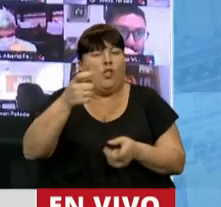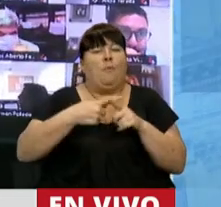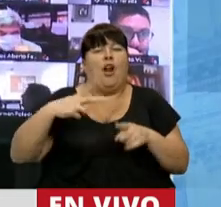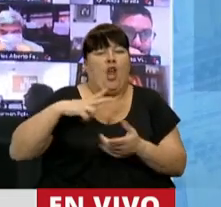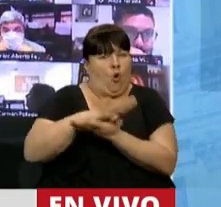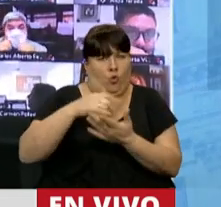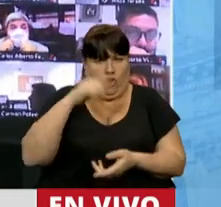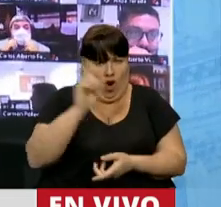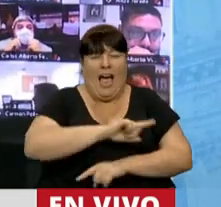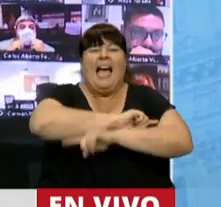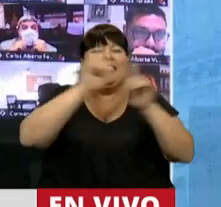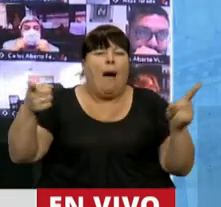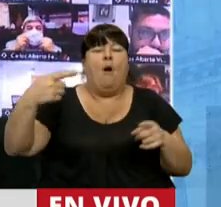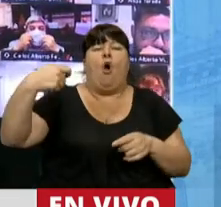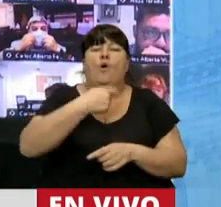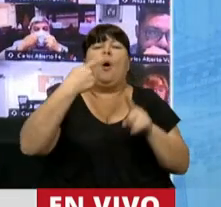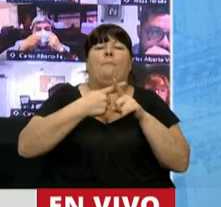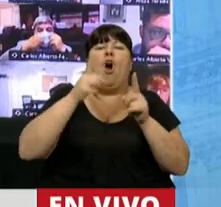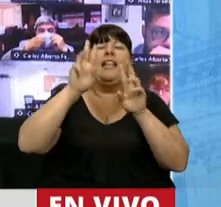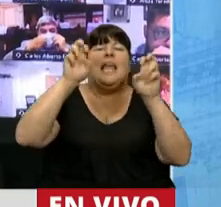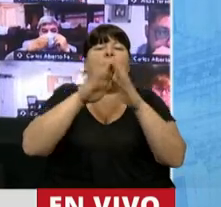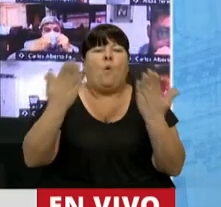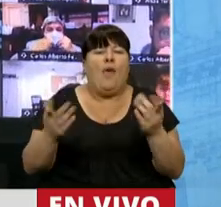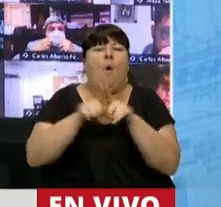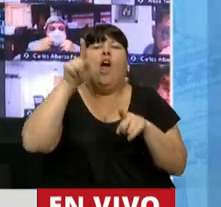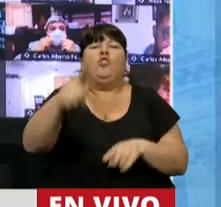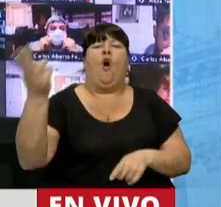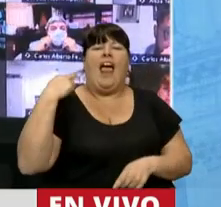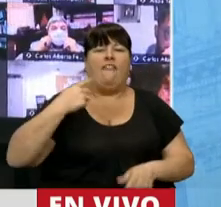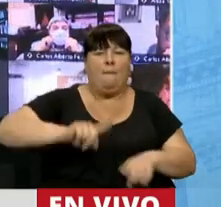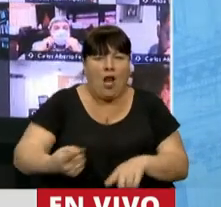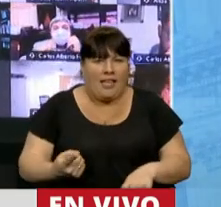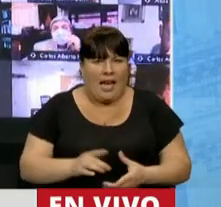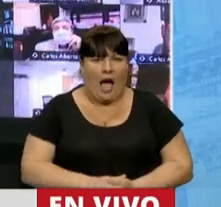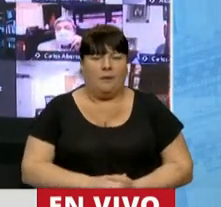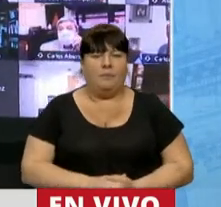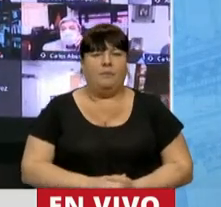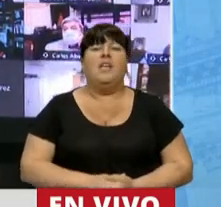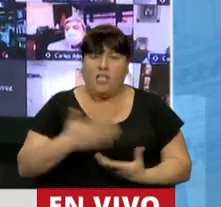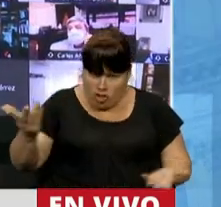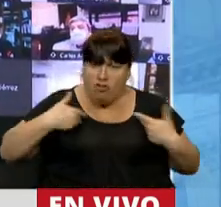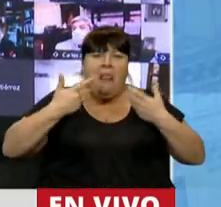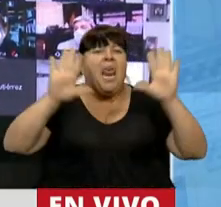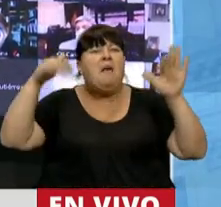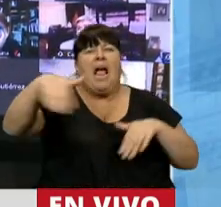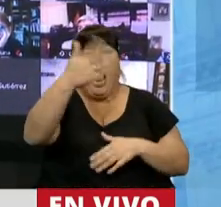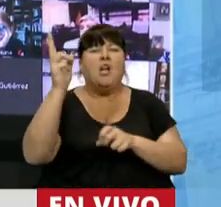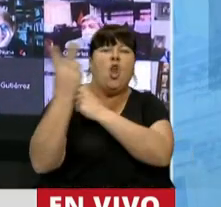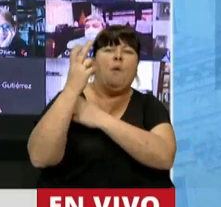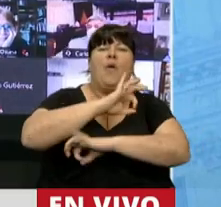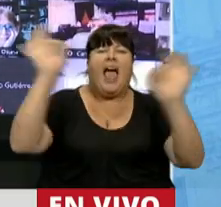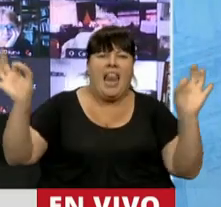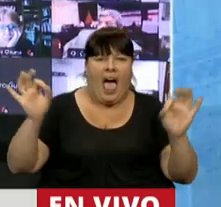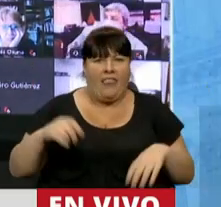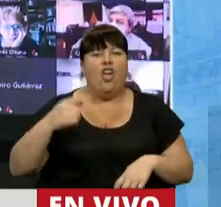enriquecimiento ilícito, ni siquiera procesado por la causa de los cuadernos, como está su jefa política. Claro que ando por la calle, ando sin custodia.